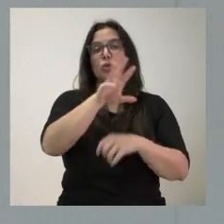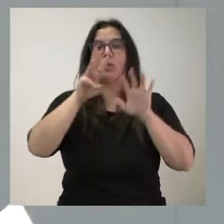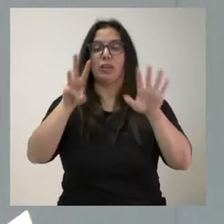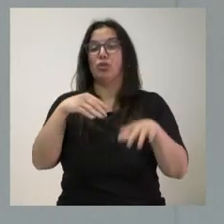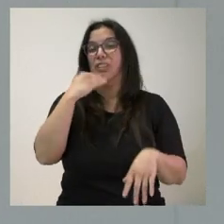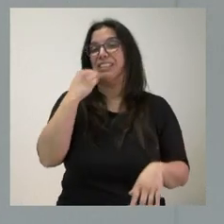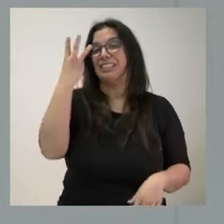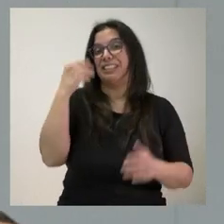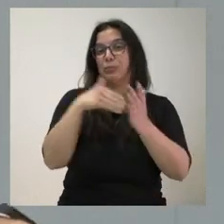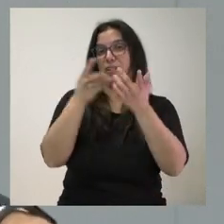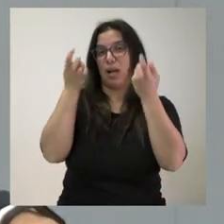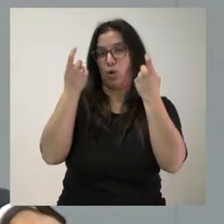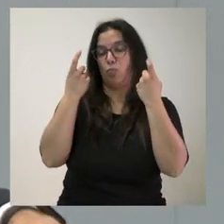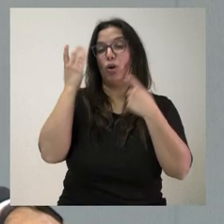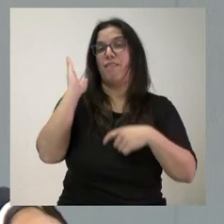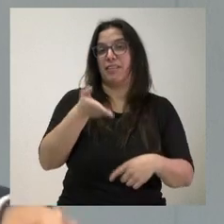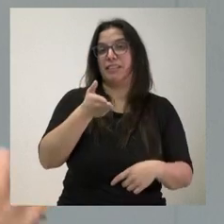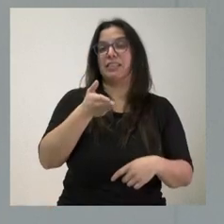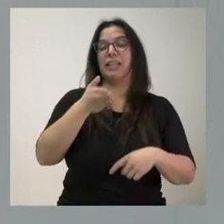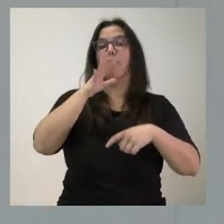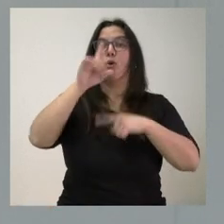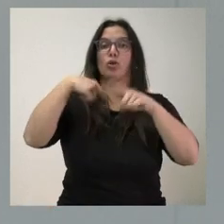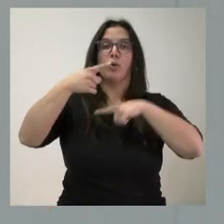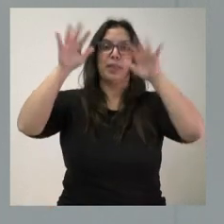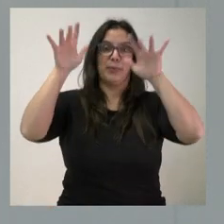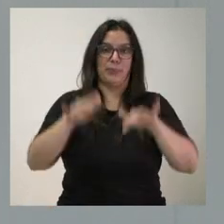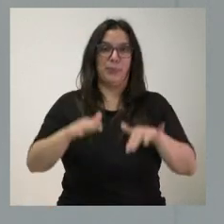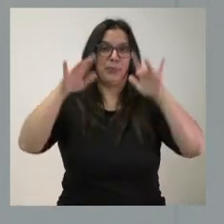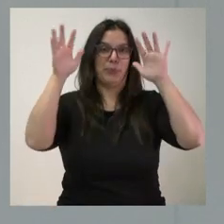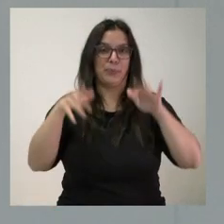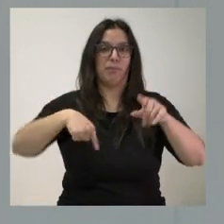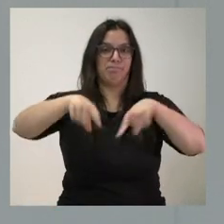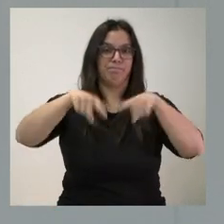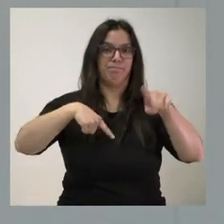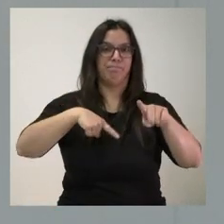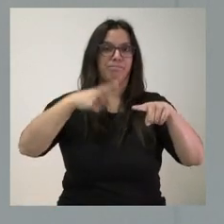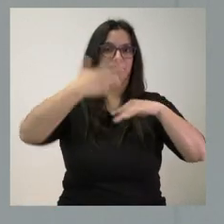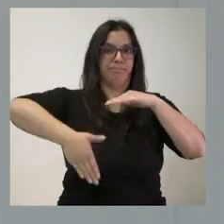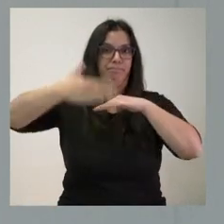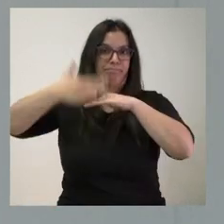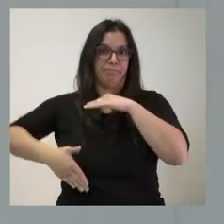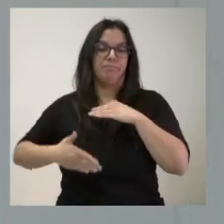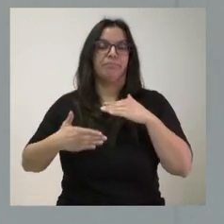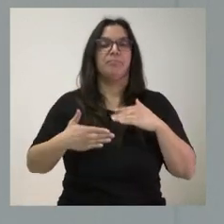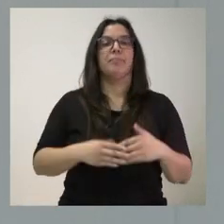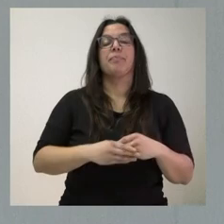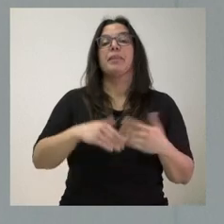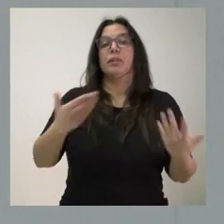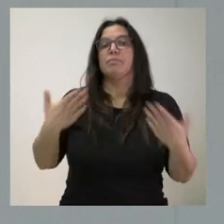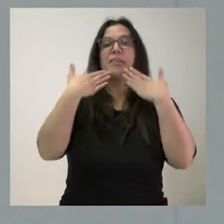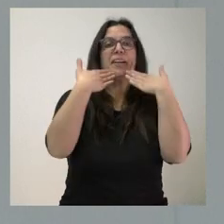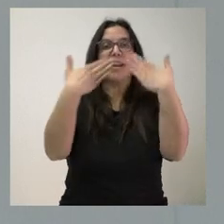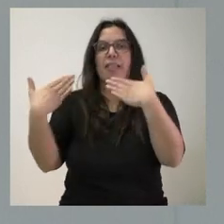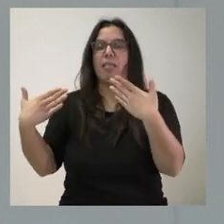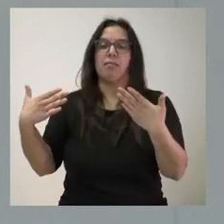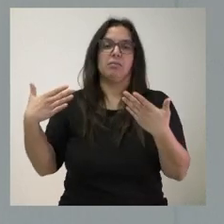3.000 alumnos afectados como consecuencia del temporal en la movilidad en estos días. Desde aquí agradecemos todas las